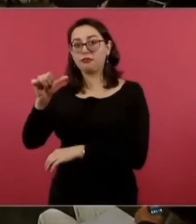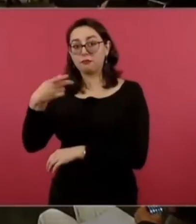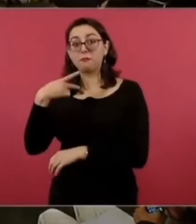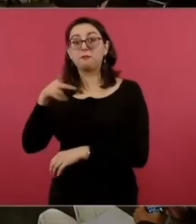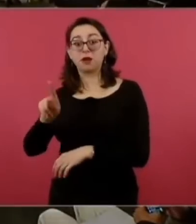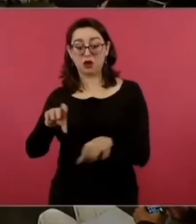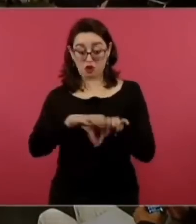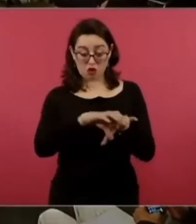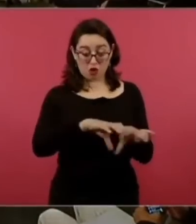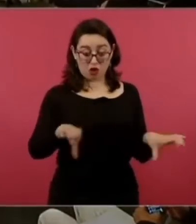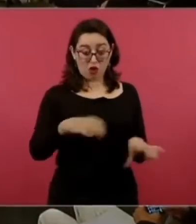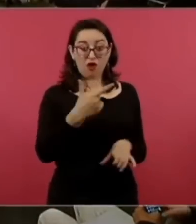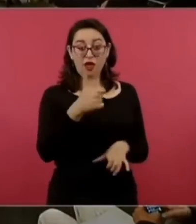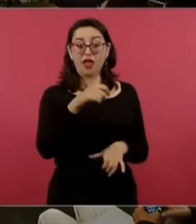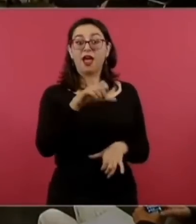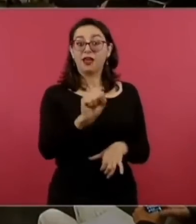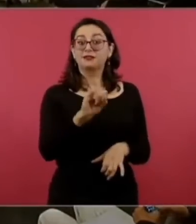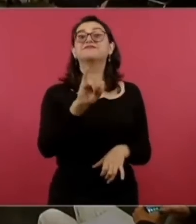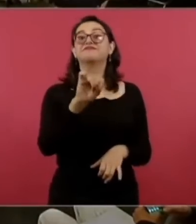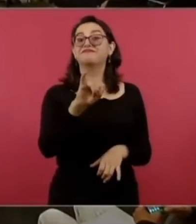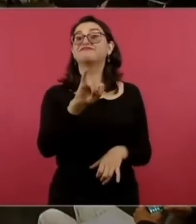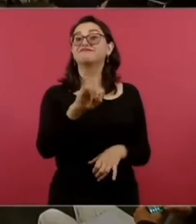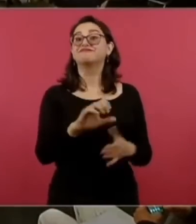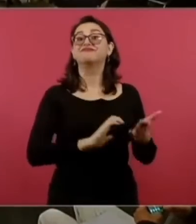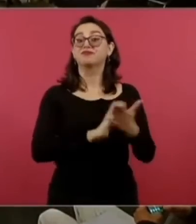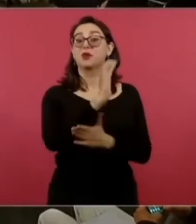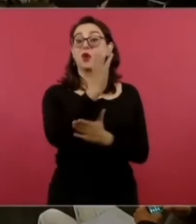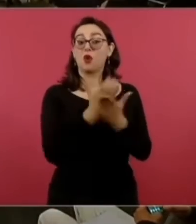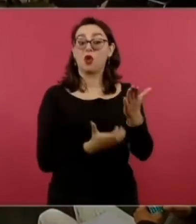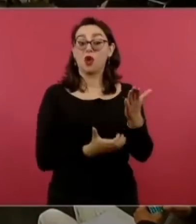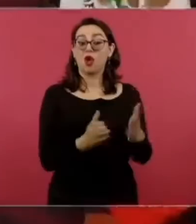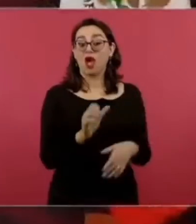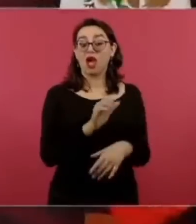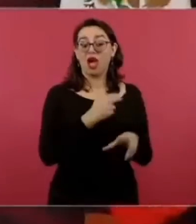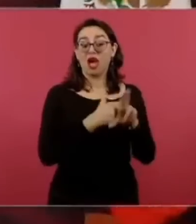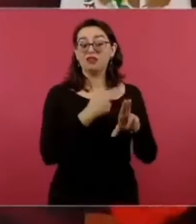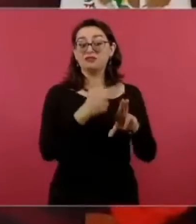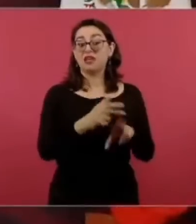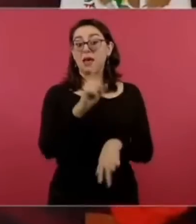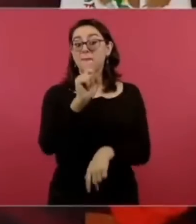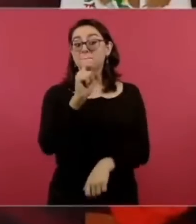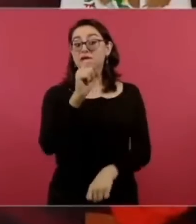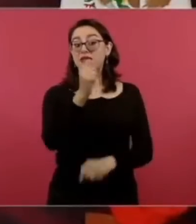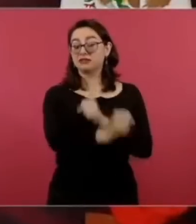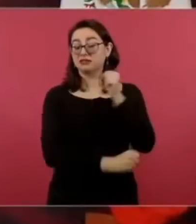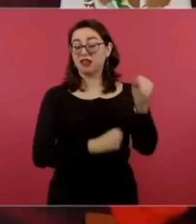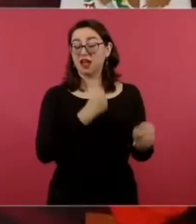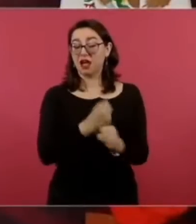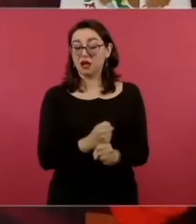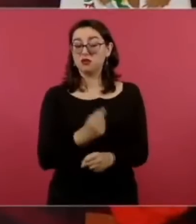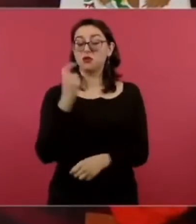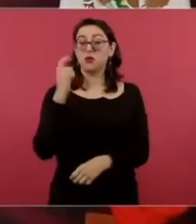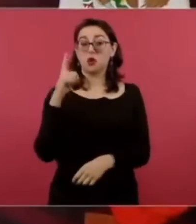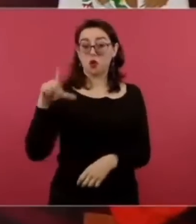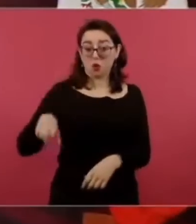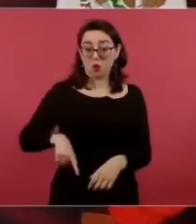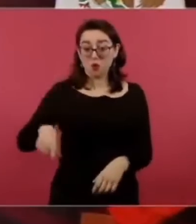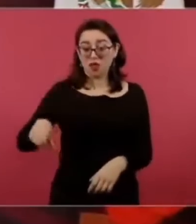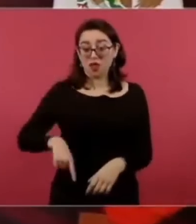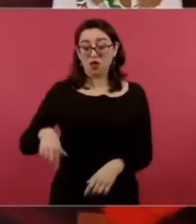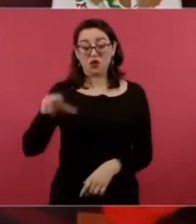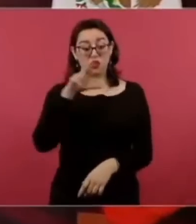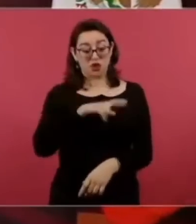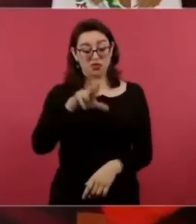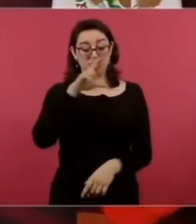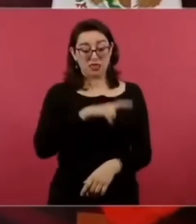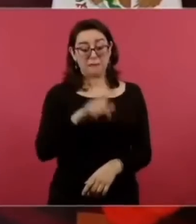y como en estos casos al vencimiento del contrato los tubos